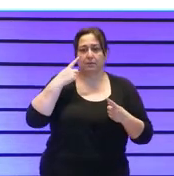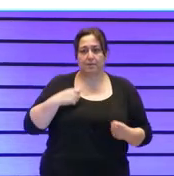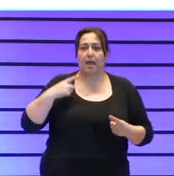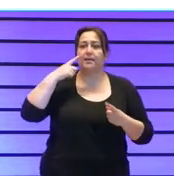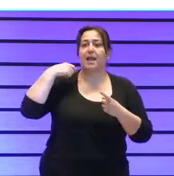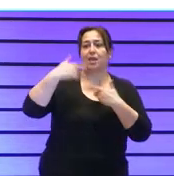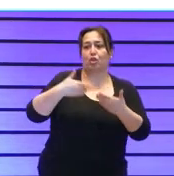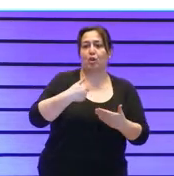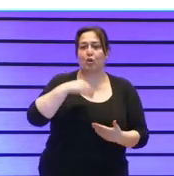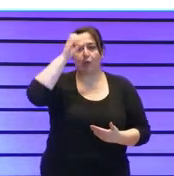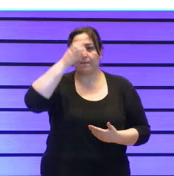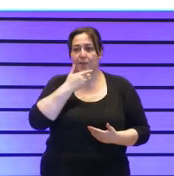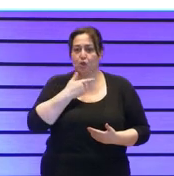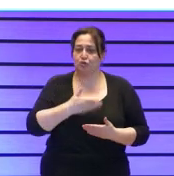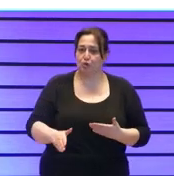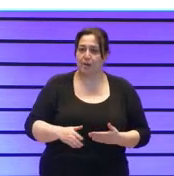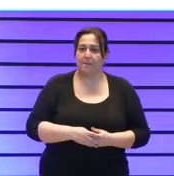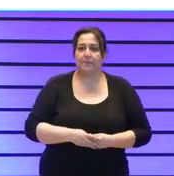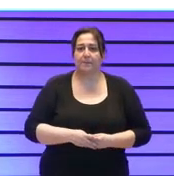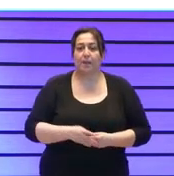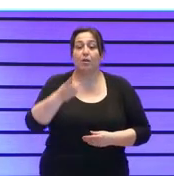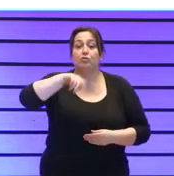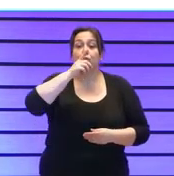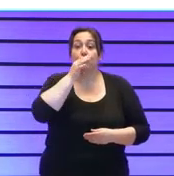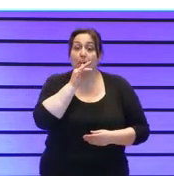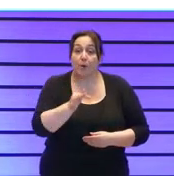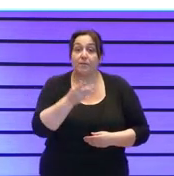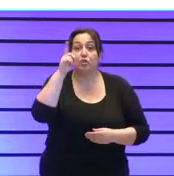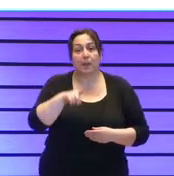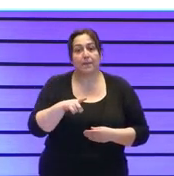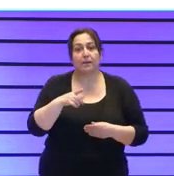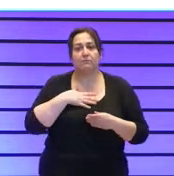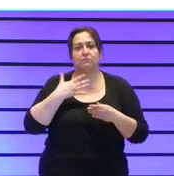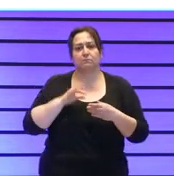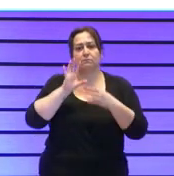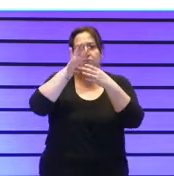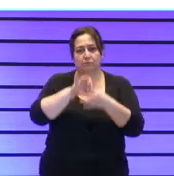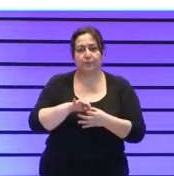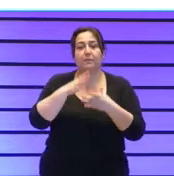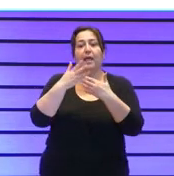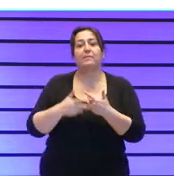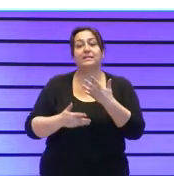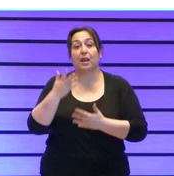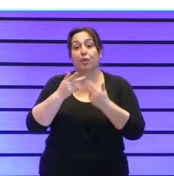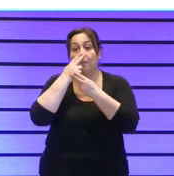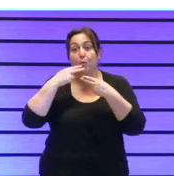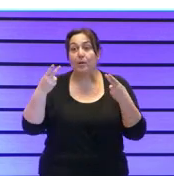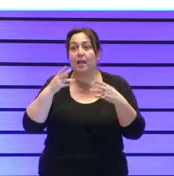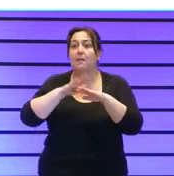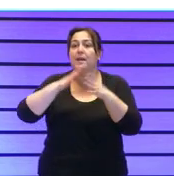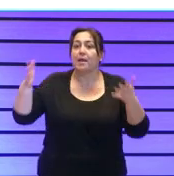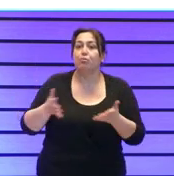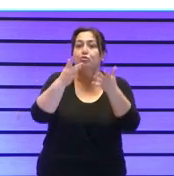trayectoria y conocimiento nos comprometíamos también y nos poníamos al lado de la administración para impulsar